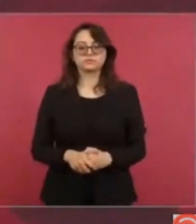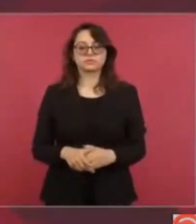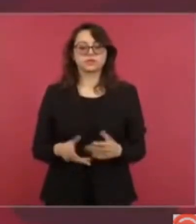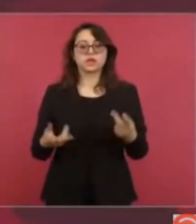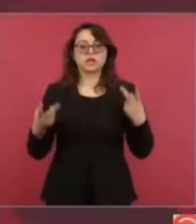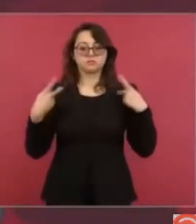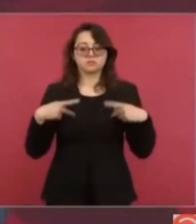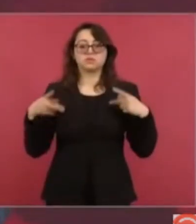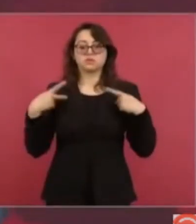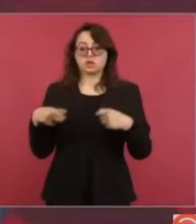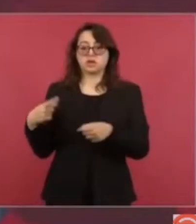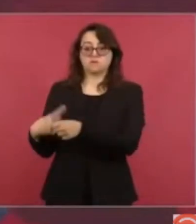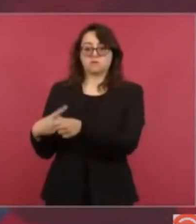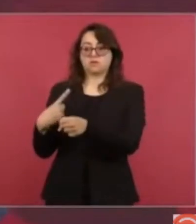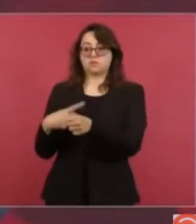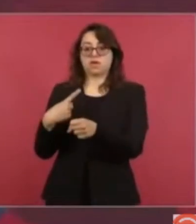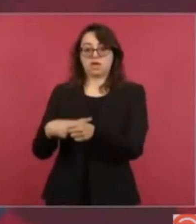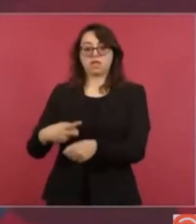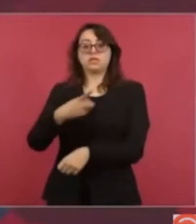a todos los que están enfermos.